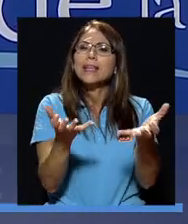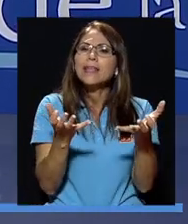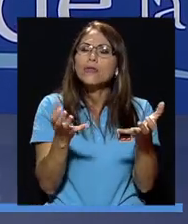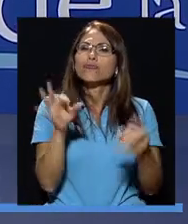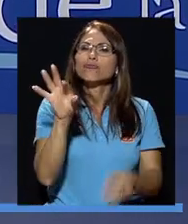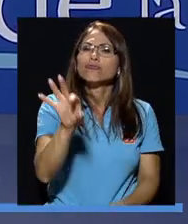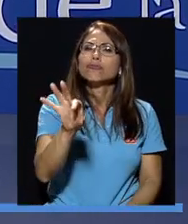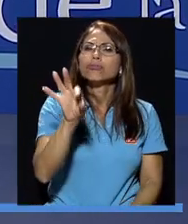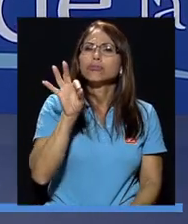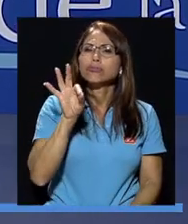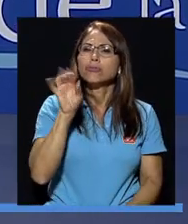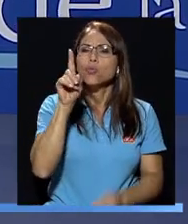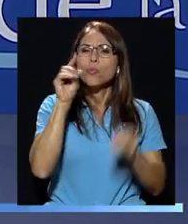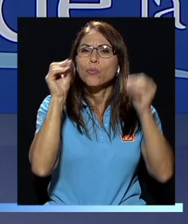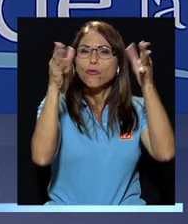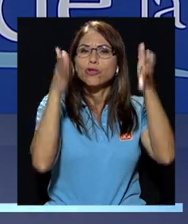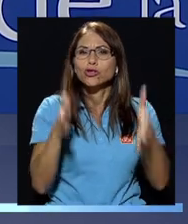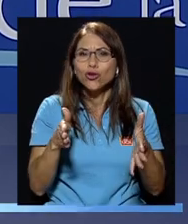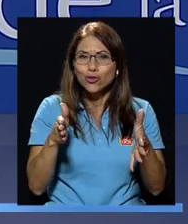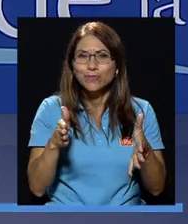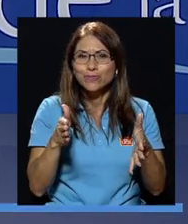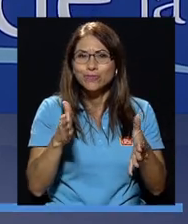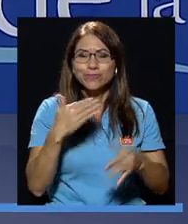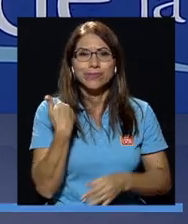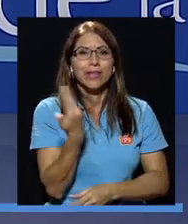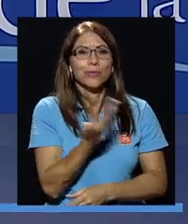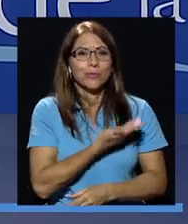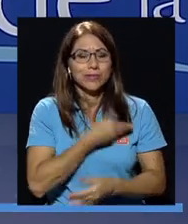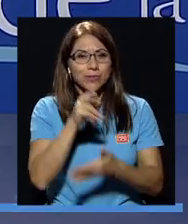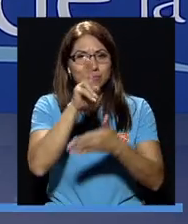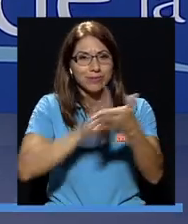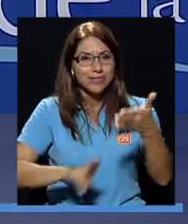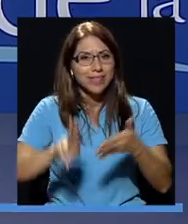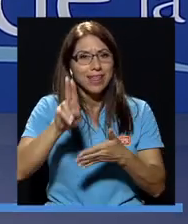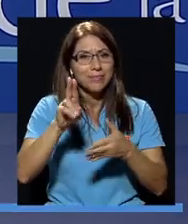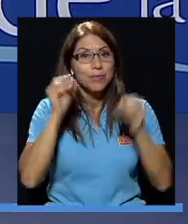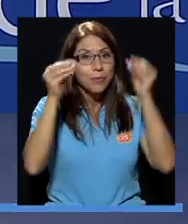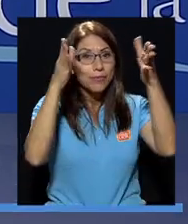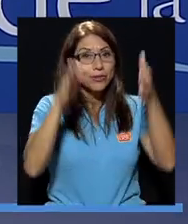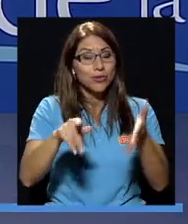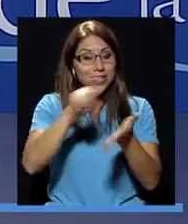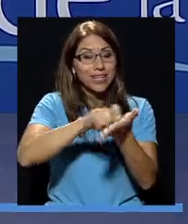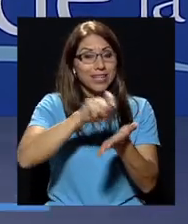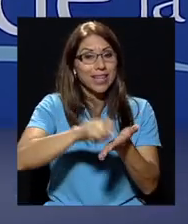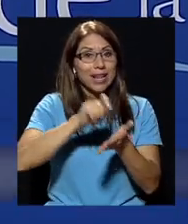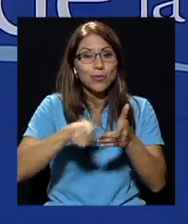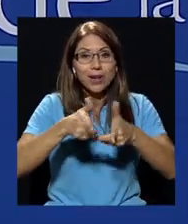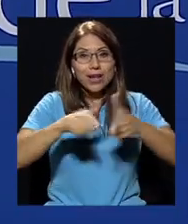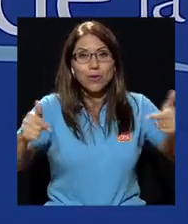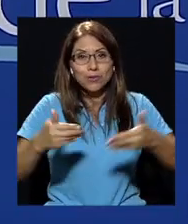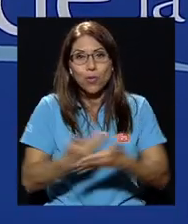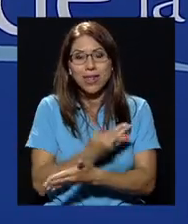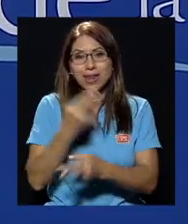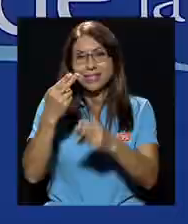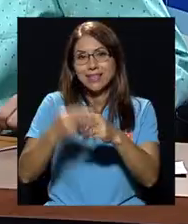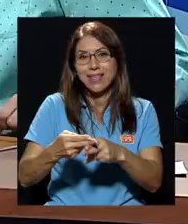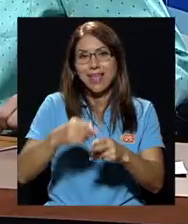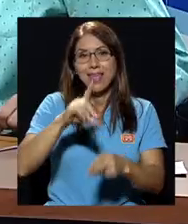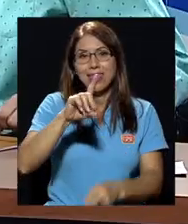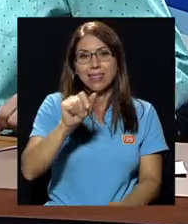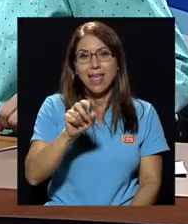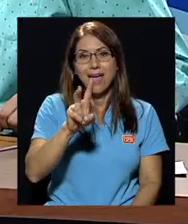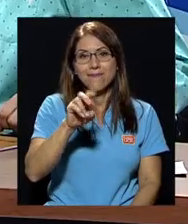un profesor de nuestra universidad, profesor de literatura y lenguas modernas, él es David Bosa. David,